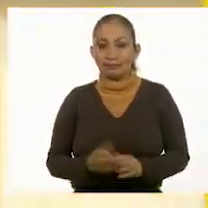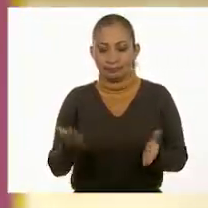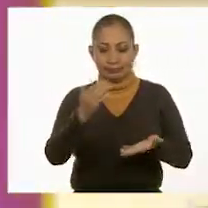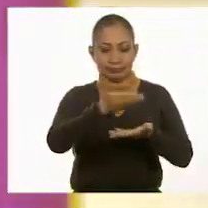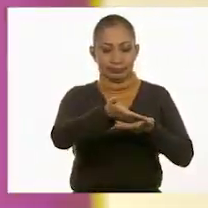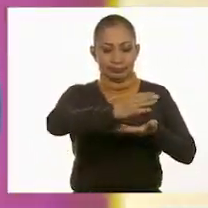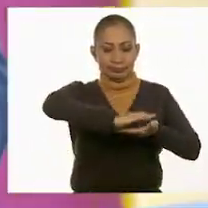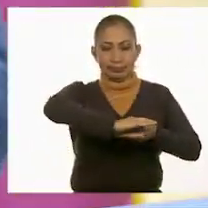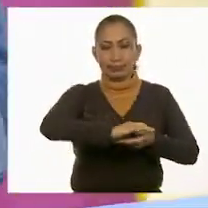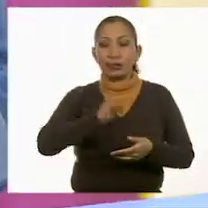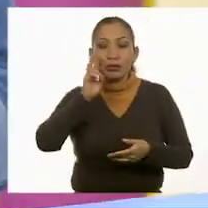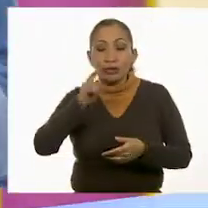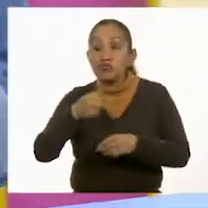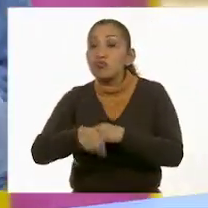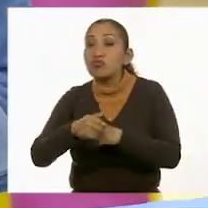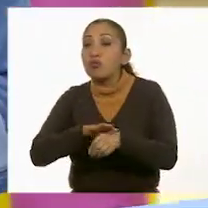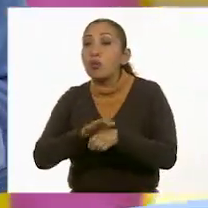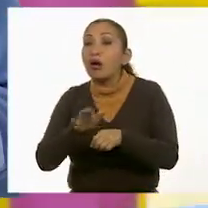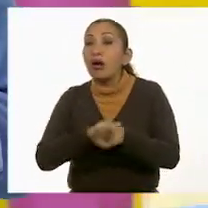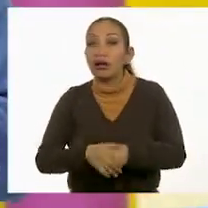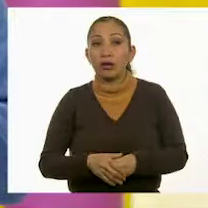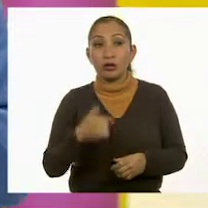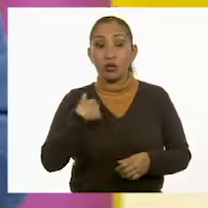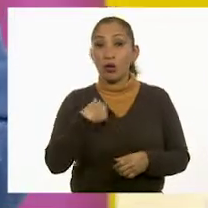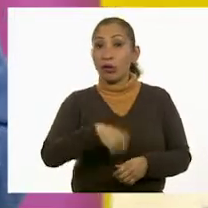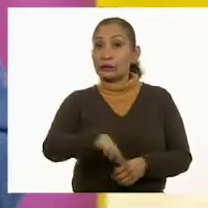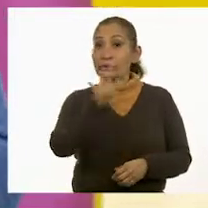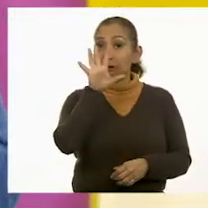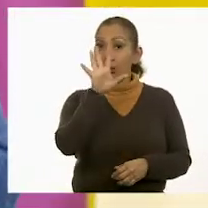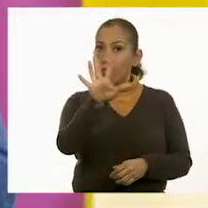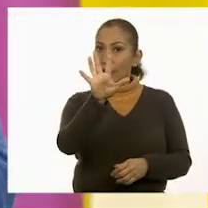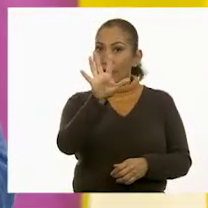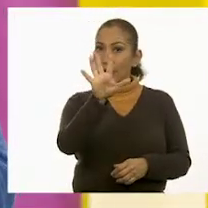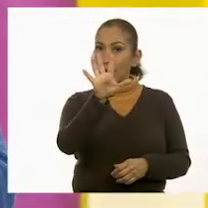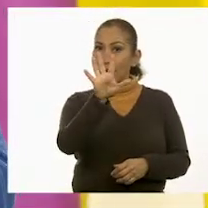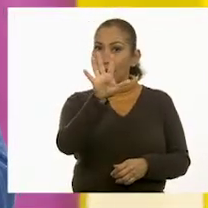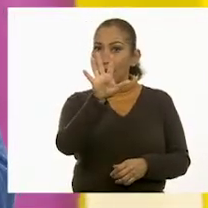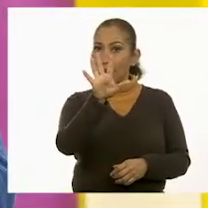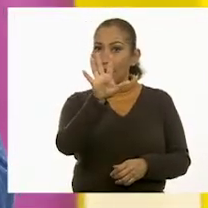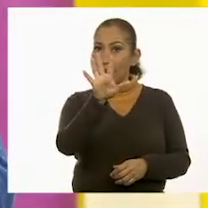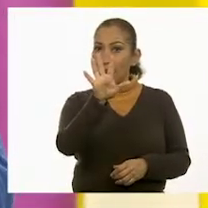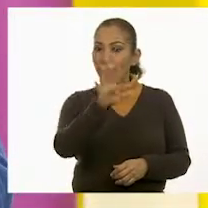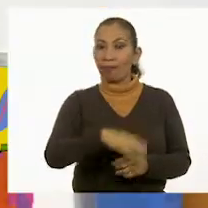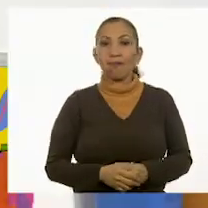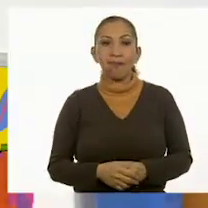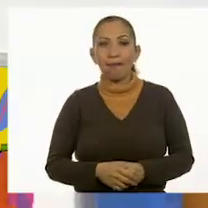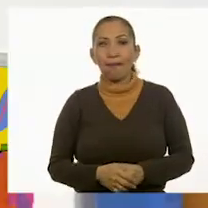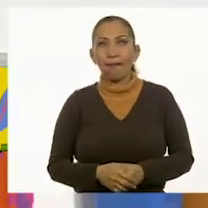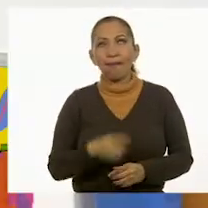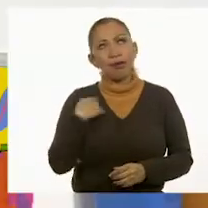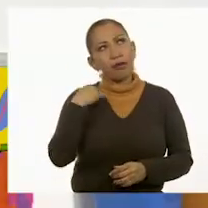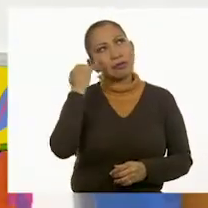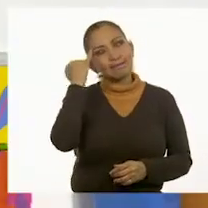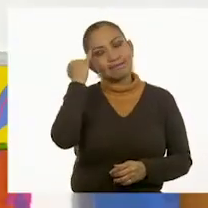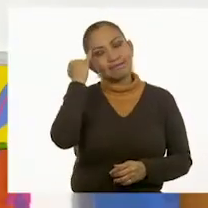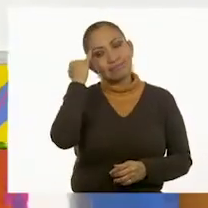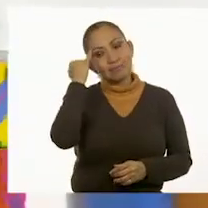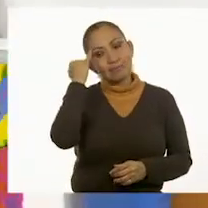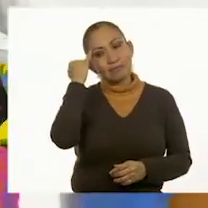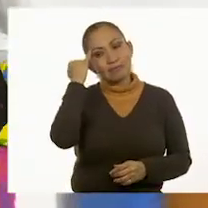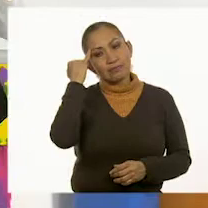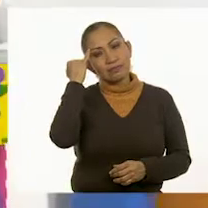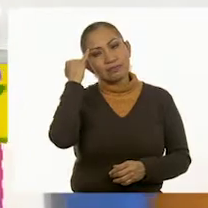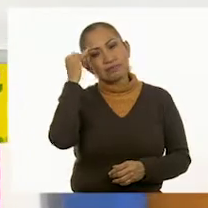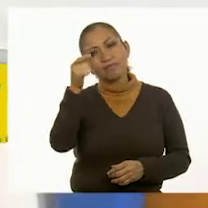cajita. ¿Ve qué número te tocó? Me tocó el número cinco. El número cinco. Se me ocurre que